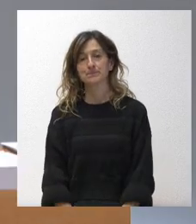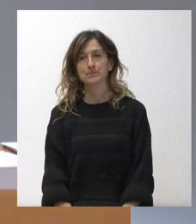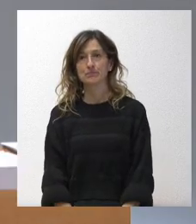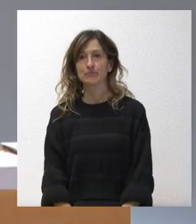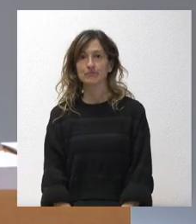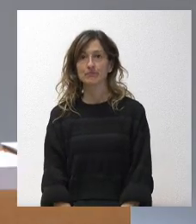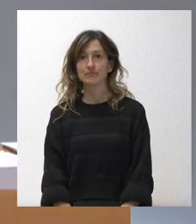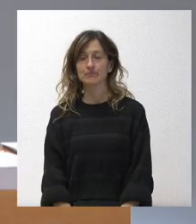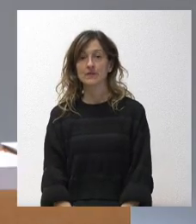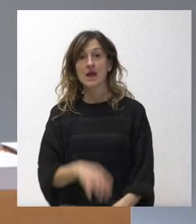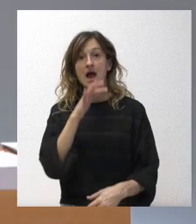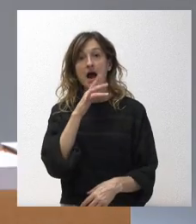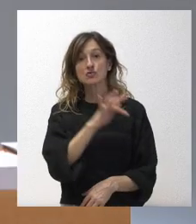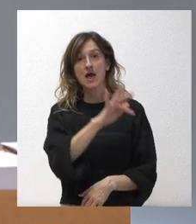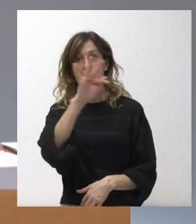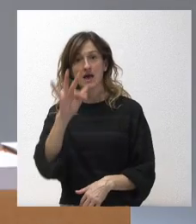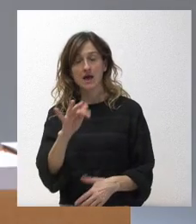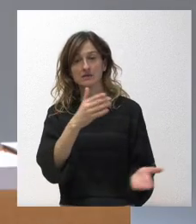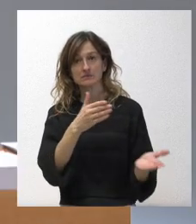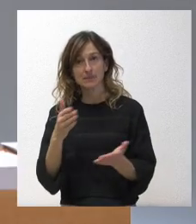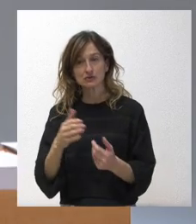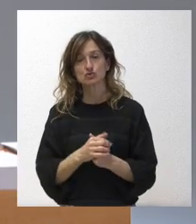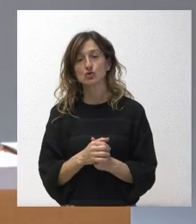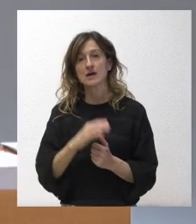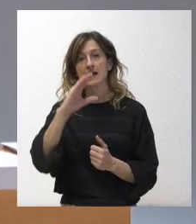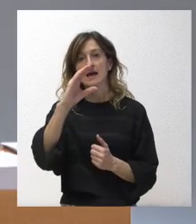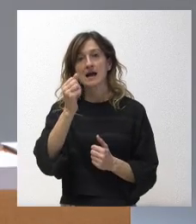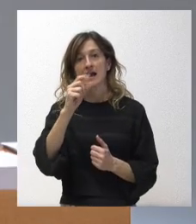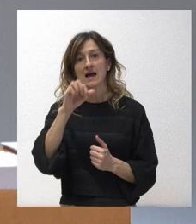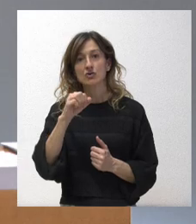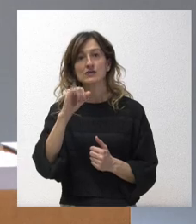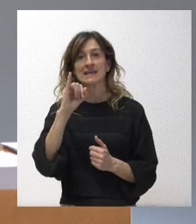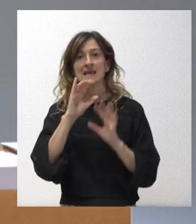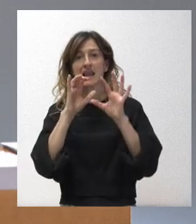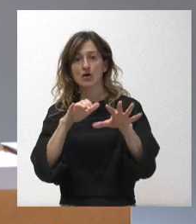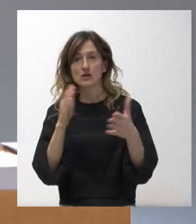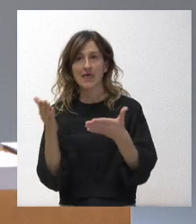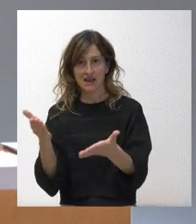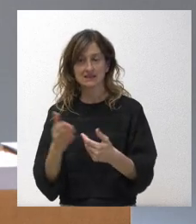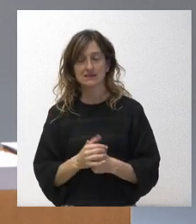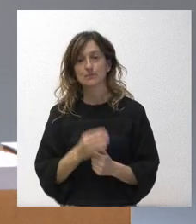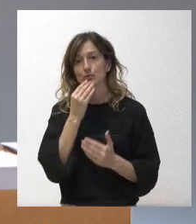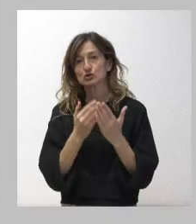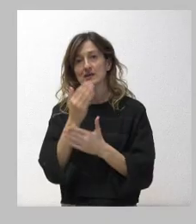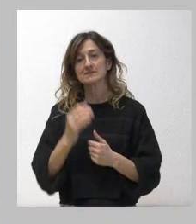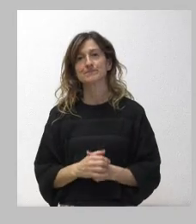Pues es el momento ya de dar paso a Carlos Domínguez de Ileón. Adelante, Carlos. Buenos días.